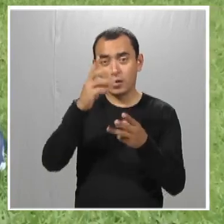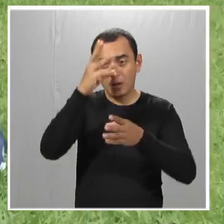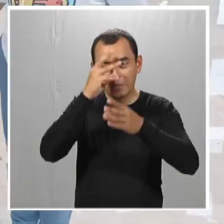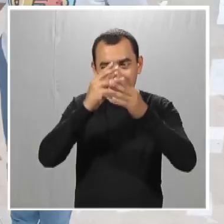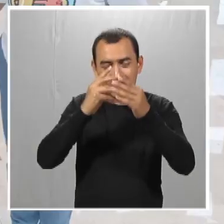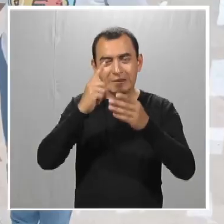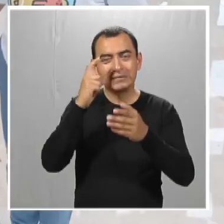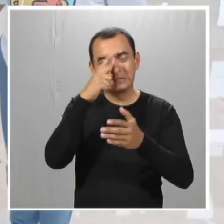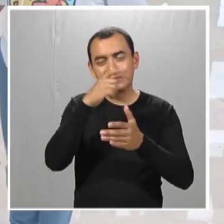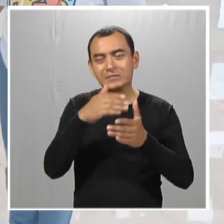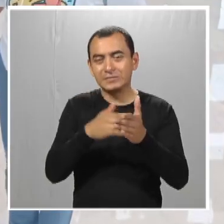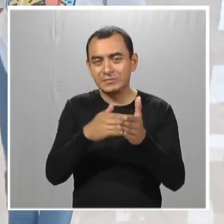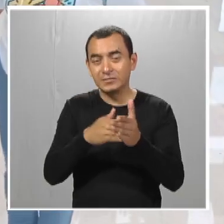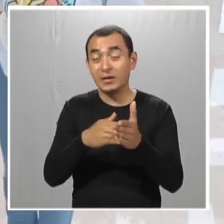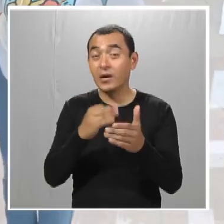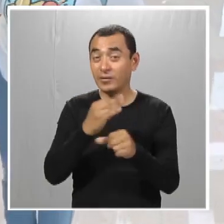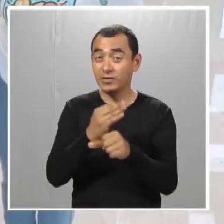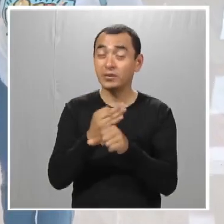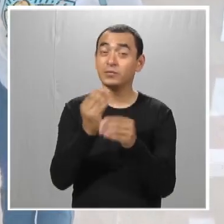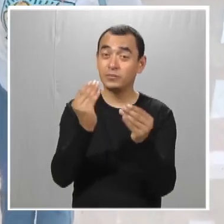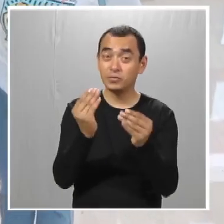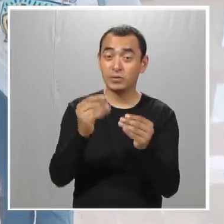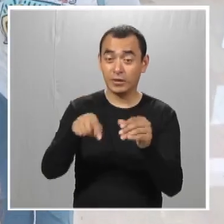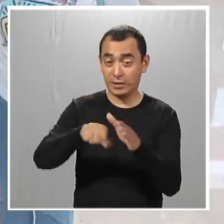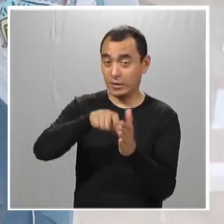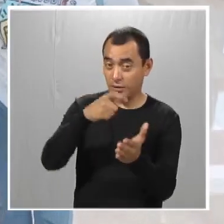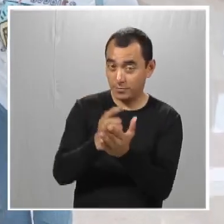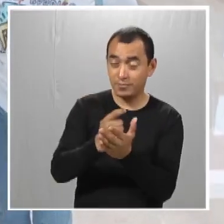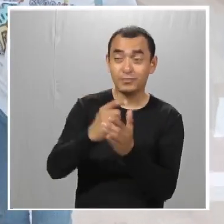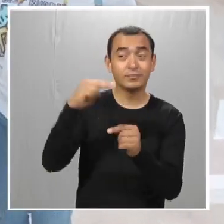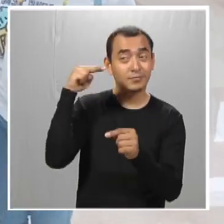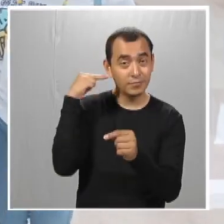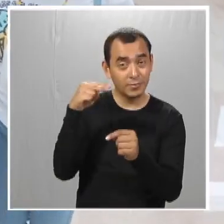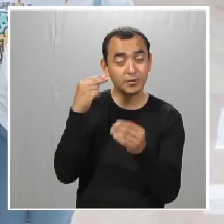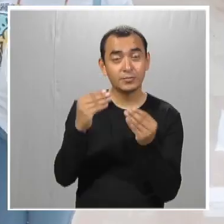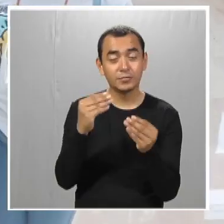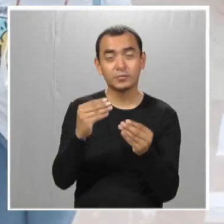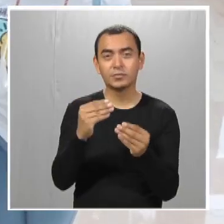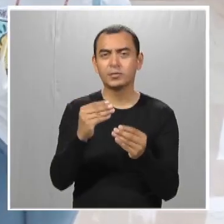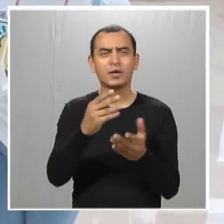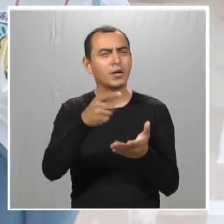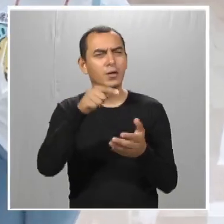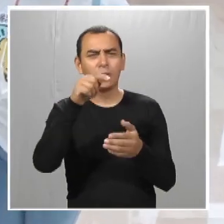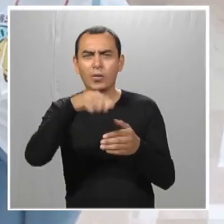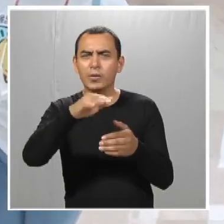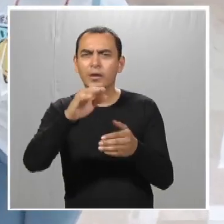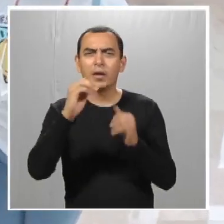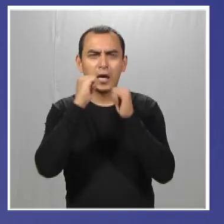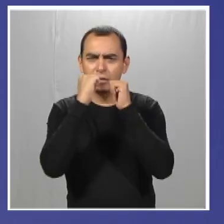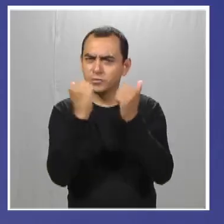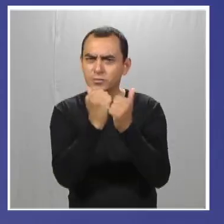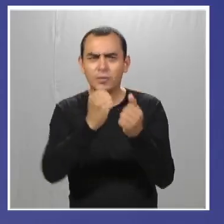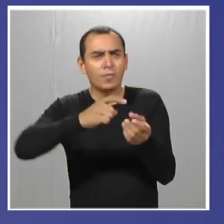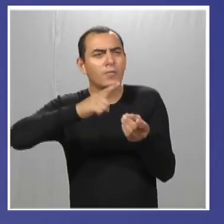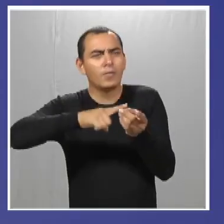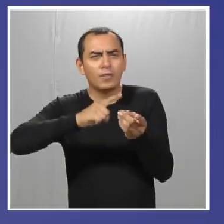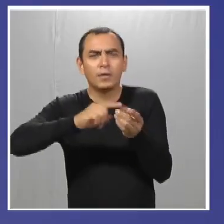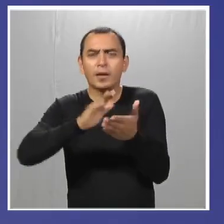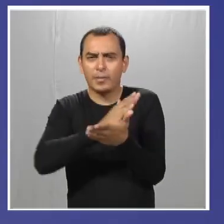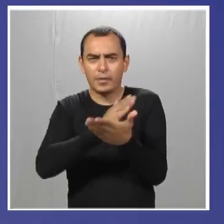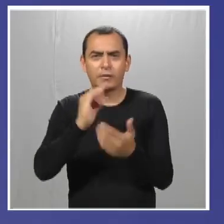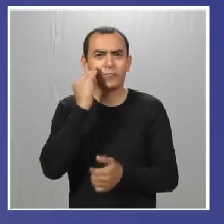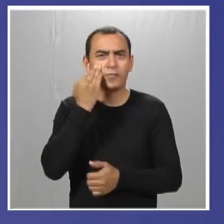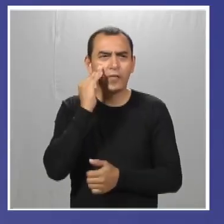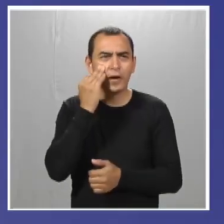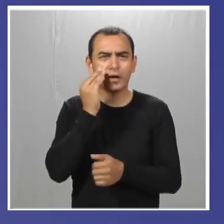retraso, que son ahorita las que más tenemos, tanto aquí en Jalapa como en Veracruz. ¿En dónde se encuentra Best Buddies? Además de las redes